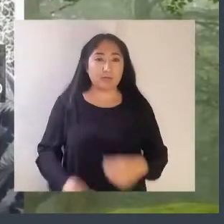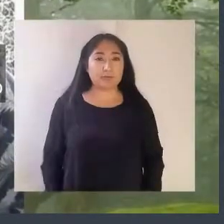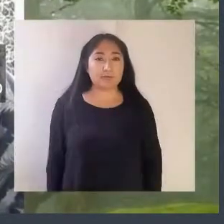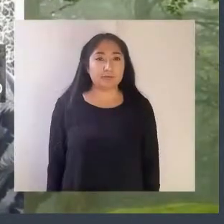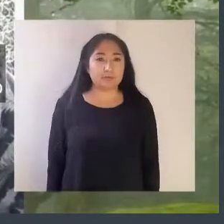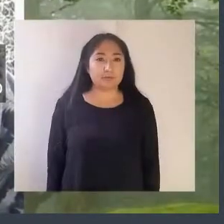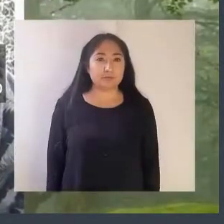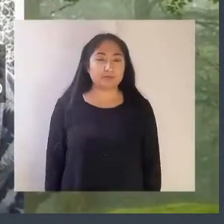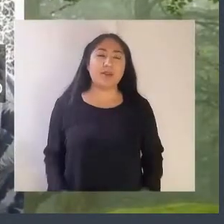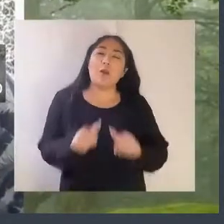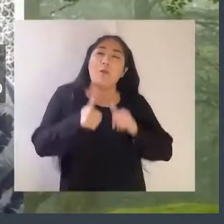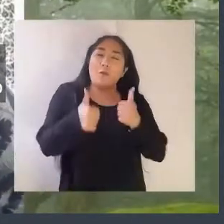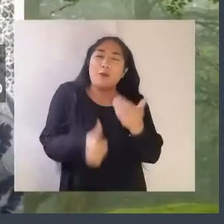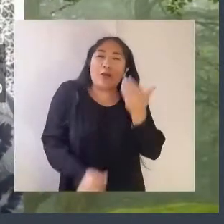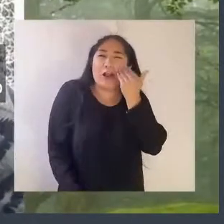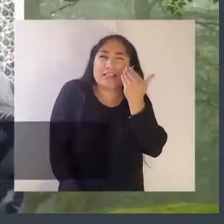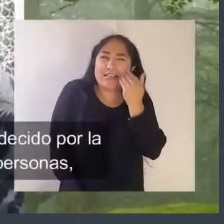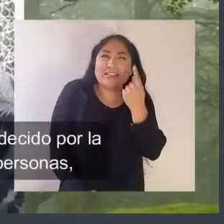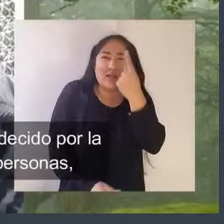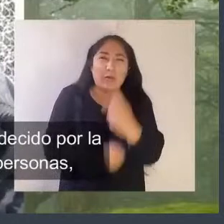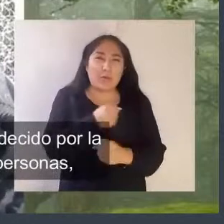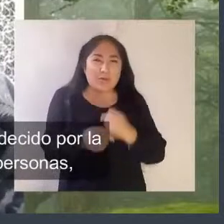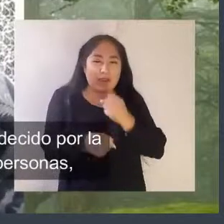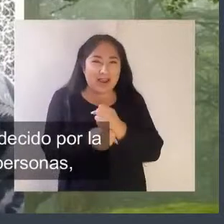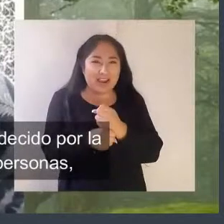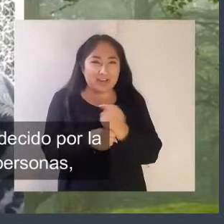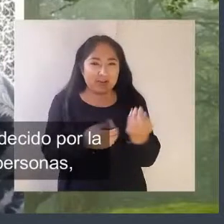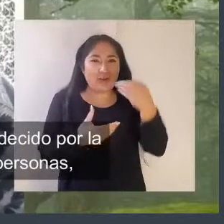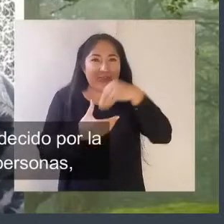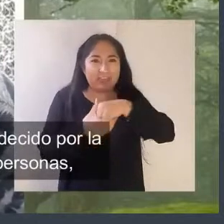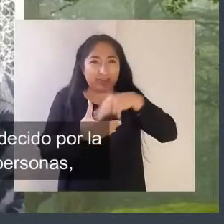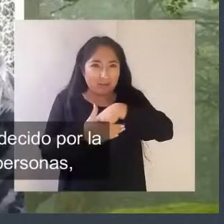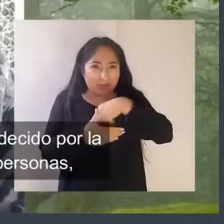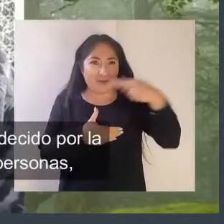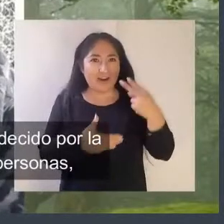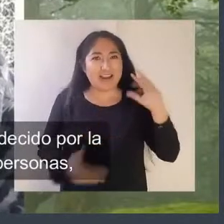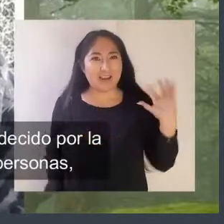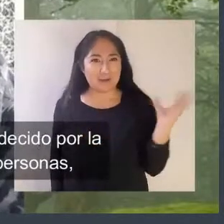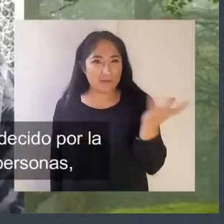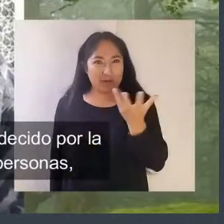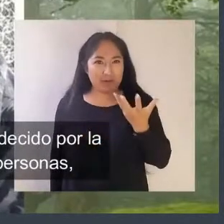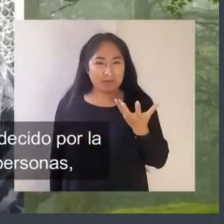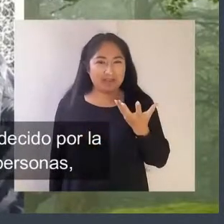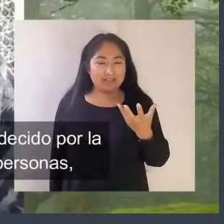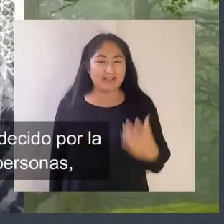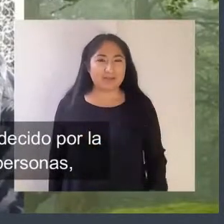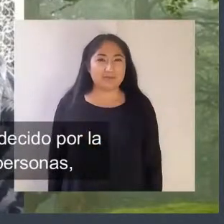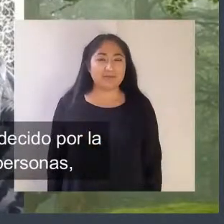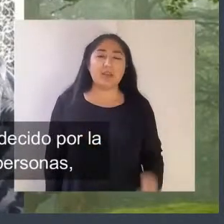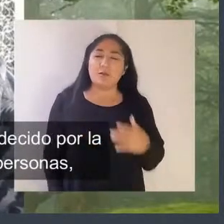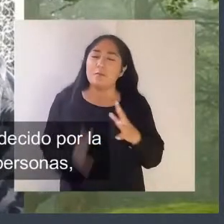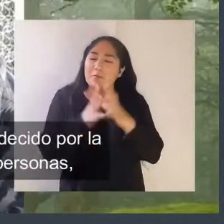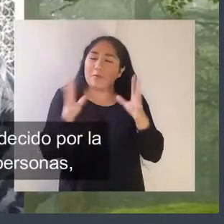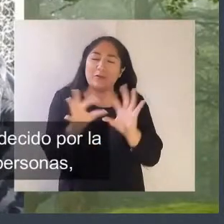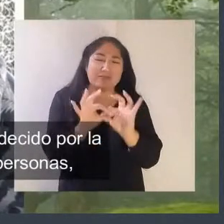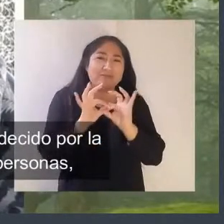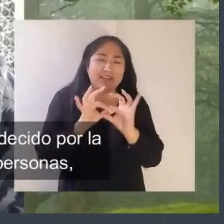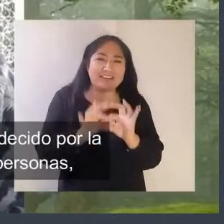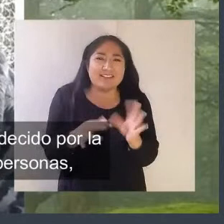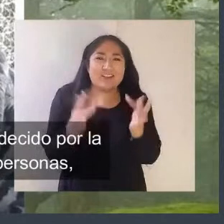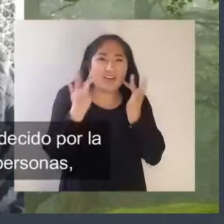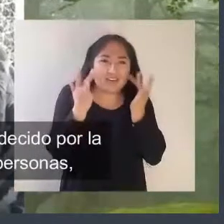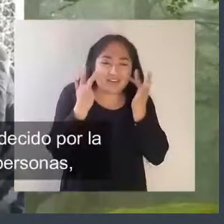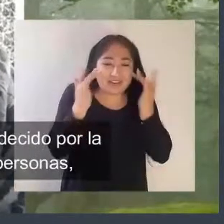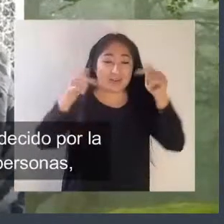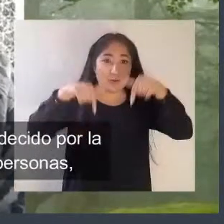bueno llevo casi un año en la vocalía de medio ambiente y estoy muy agradecido por